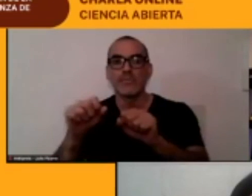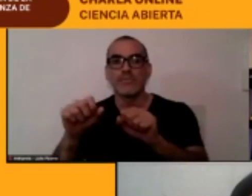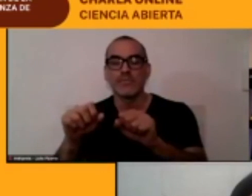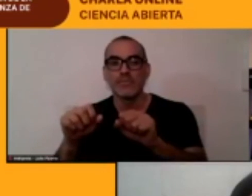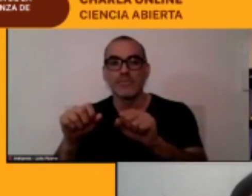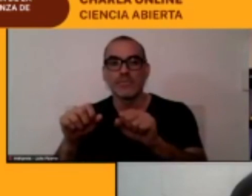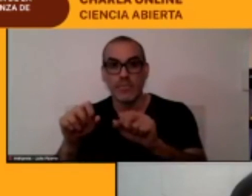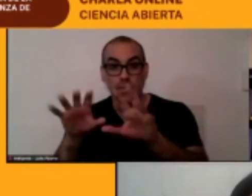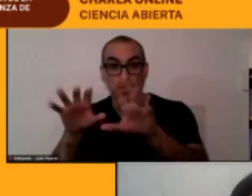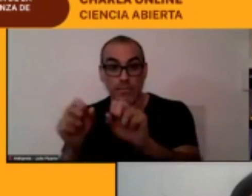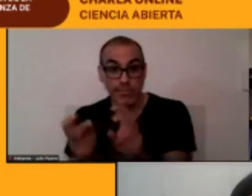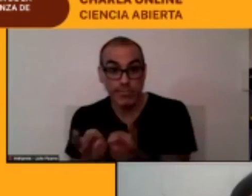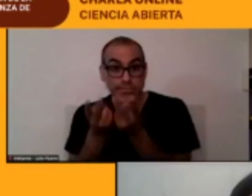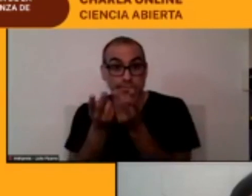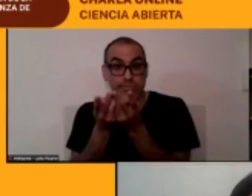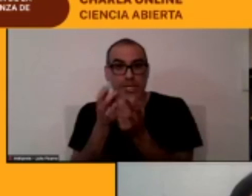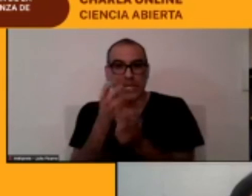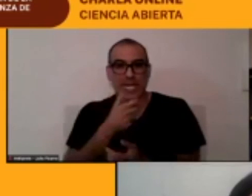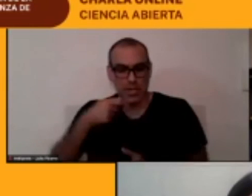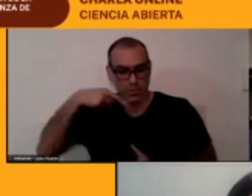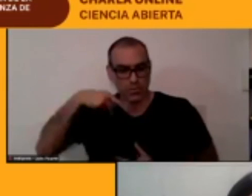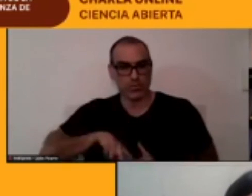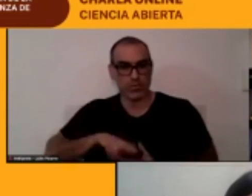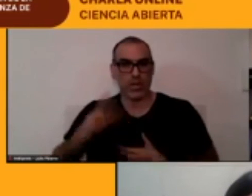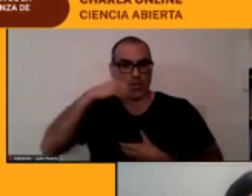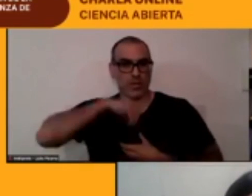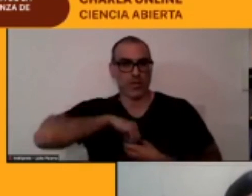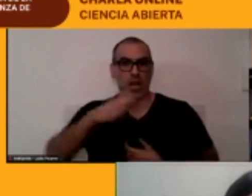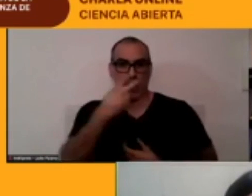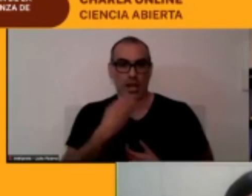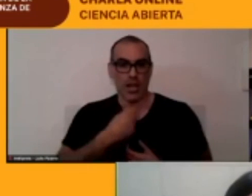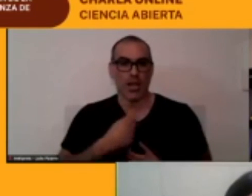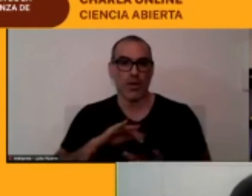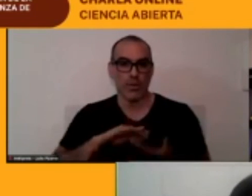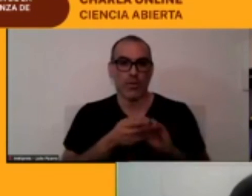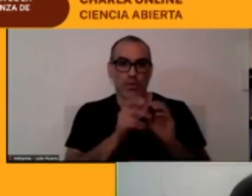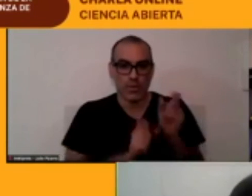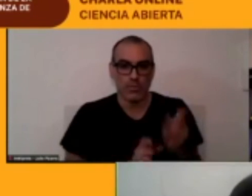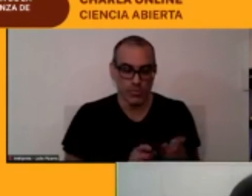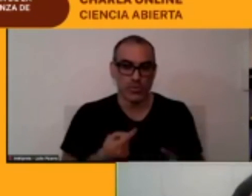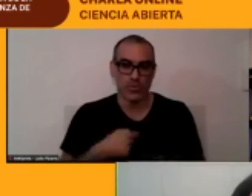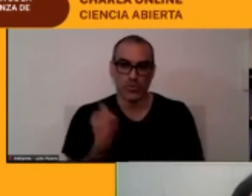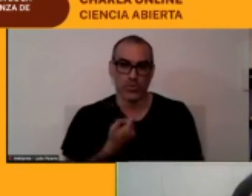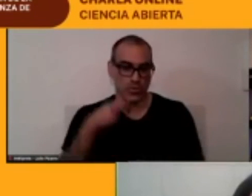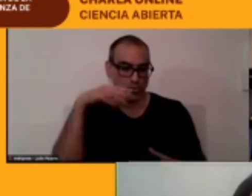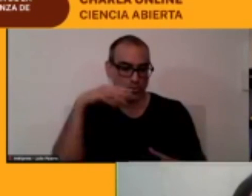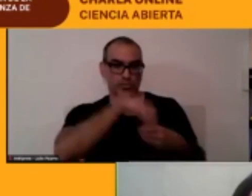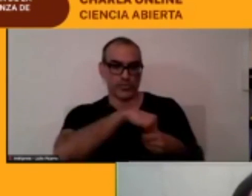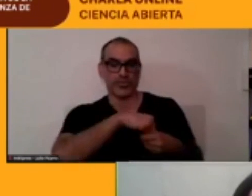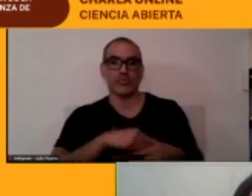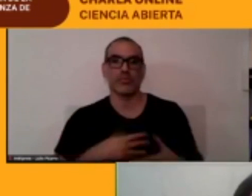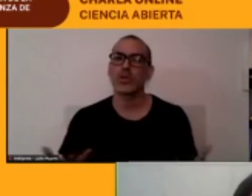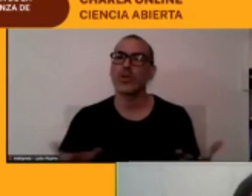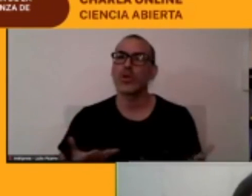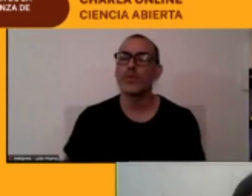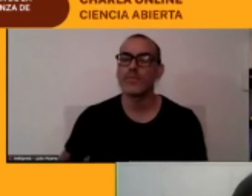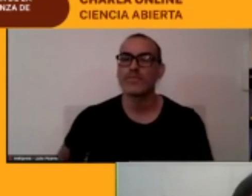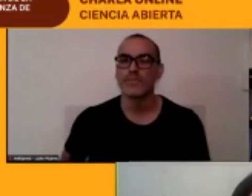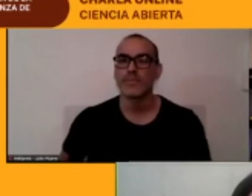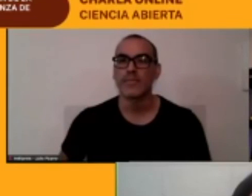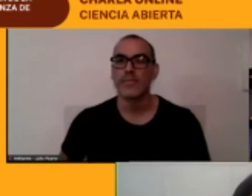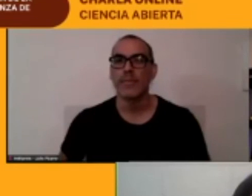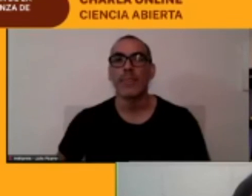de nuestro propio lenguaje de las comunidades a las que pertenecemos a ver primero que nada a me gustaría agradecer a